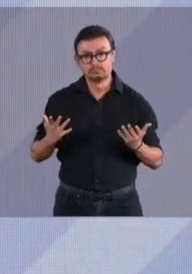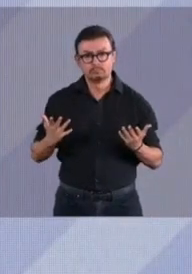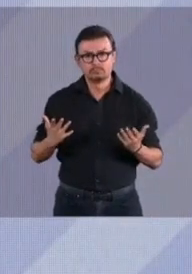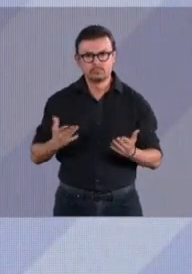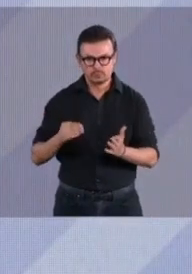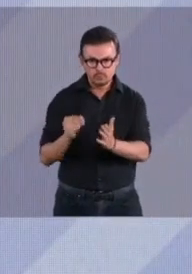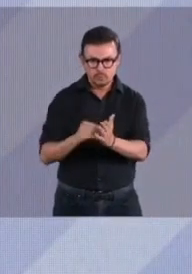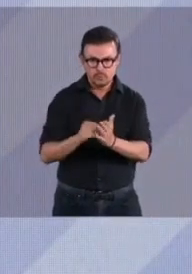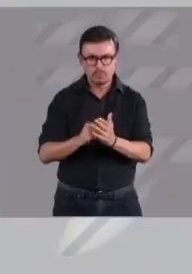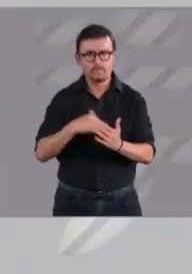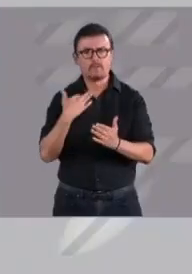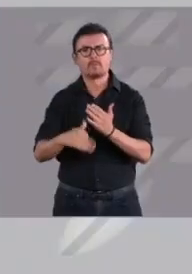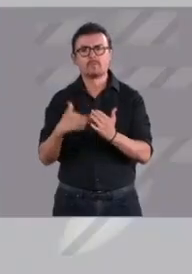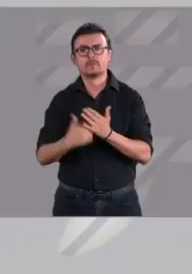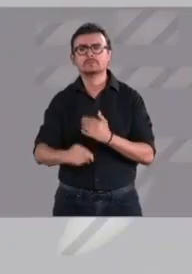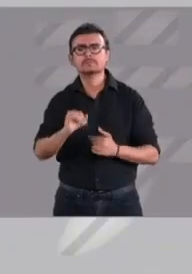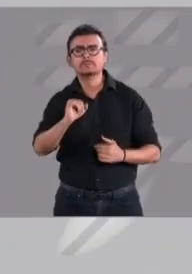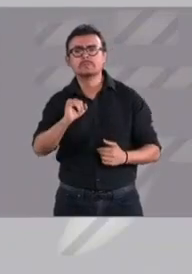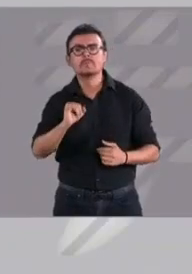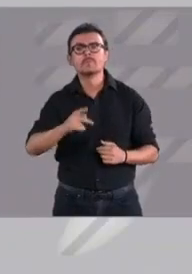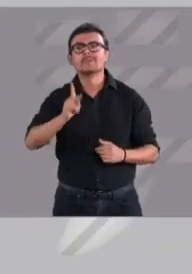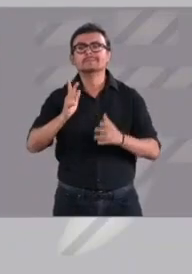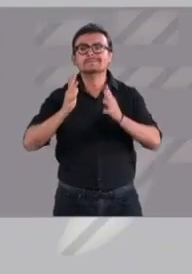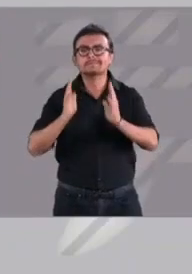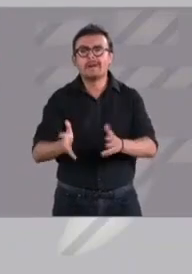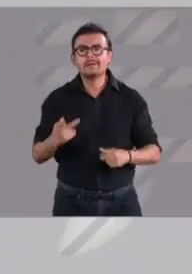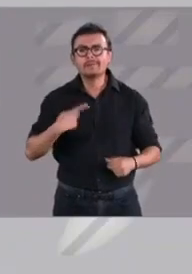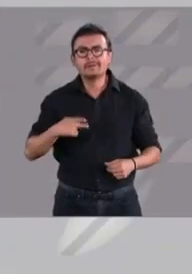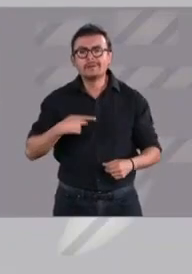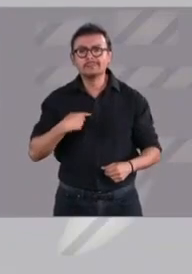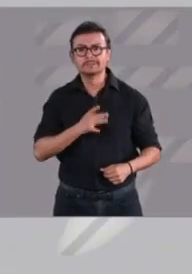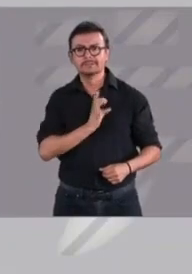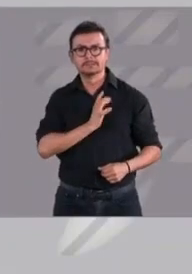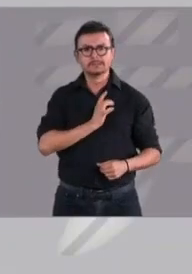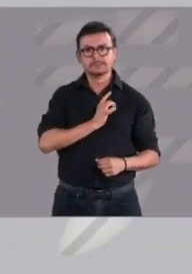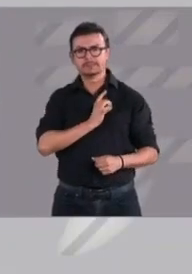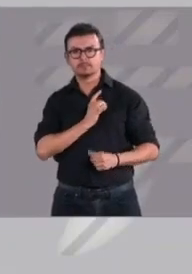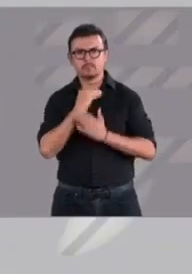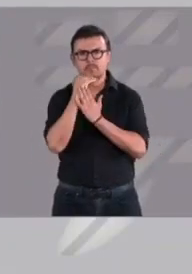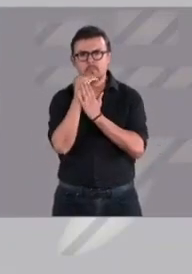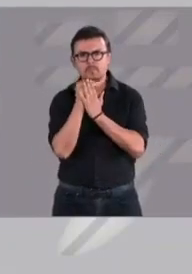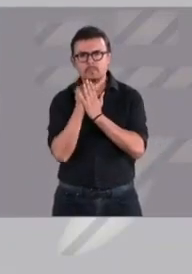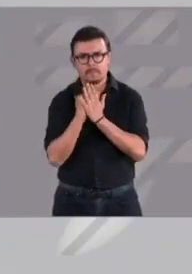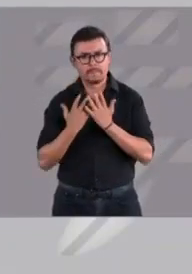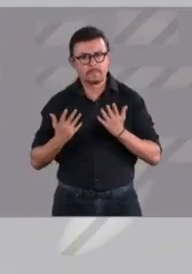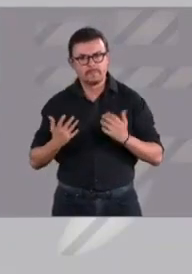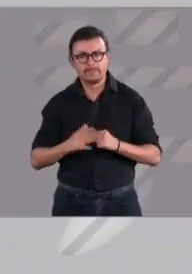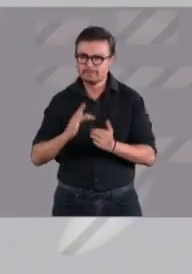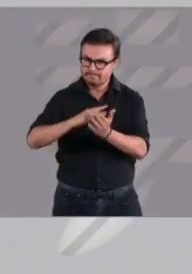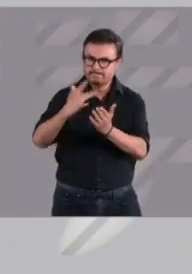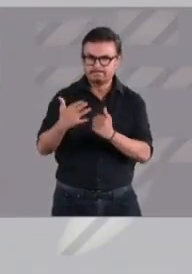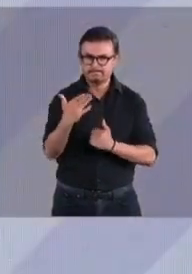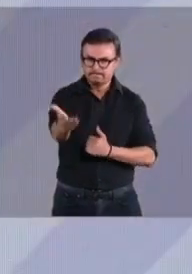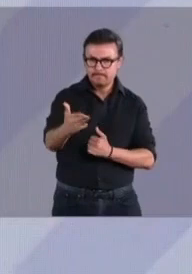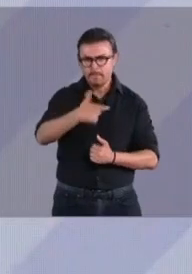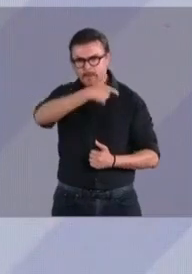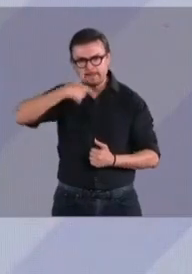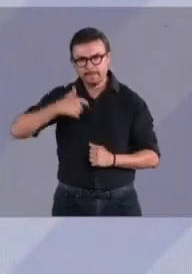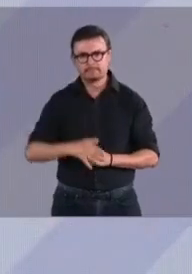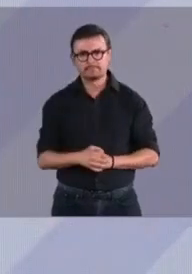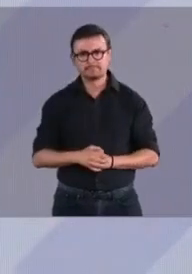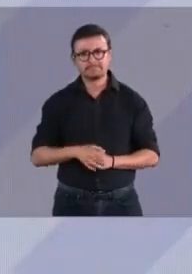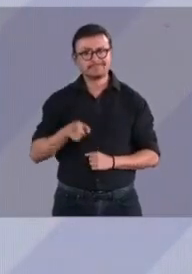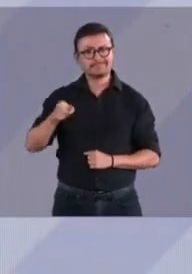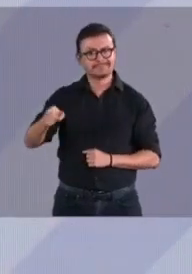Pero lo relevante es que comenzó a disminuir. Gracias. Jorge Maynes. Dice la candidata de Morena